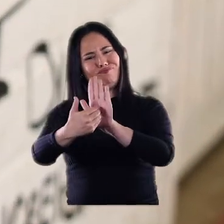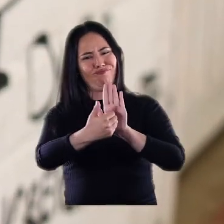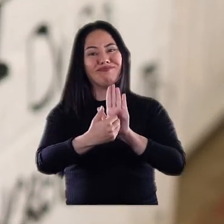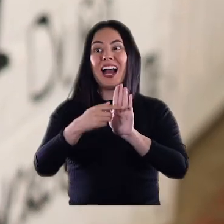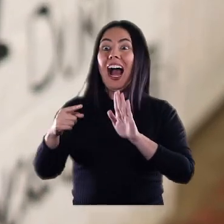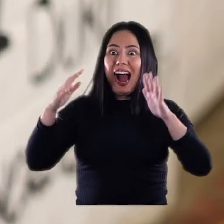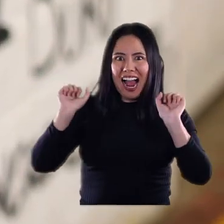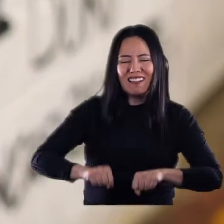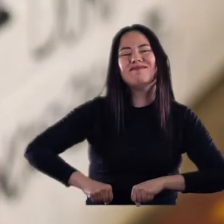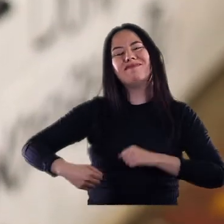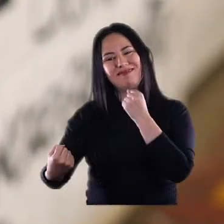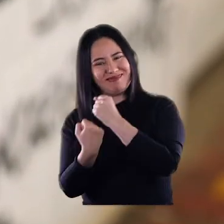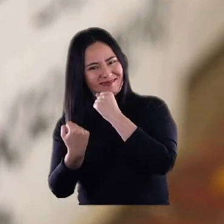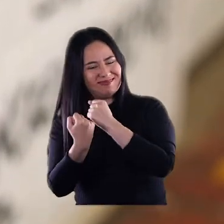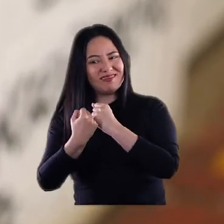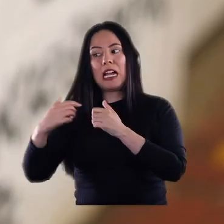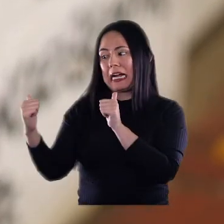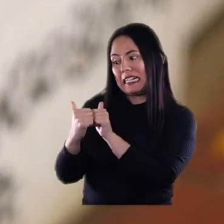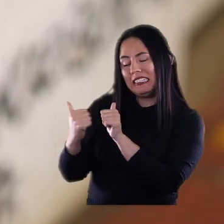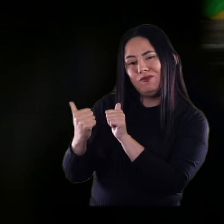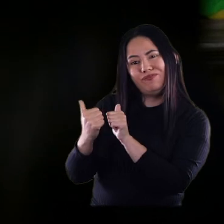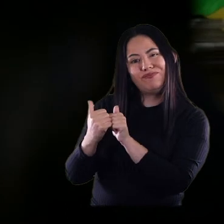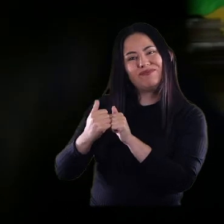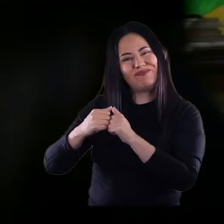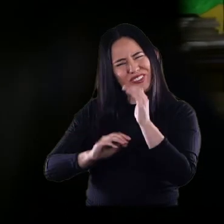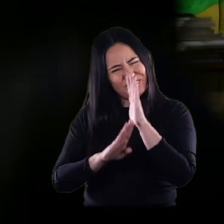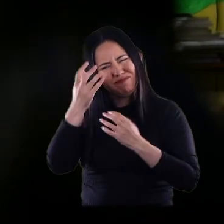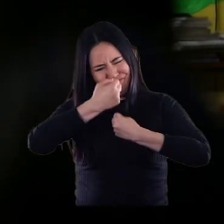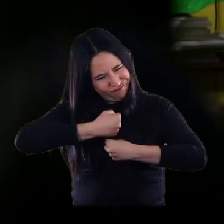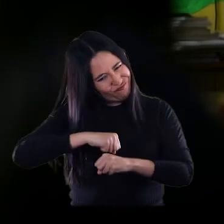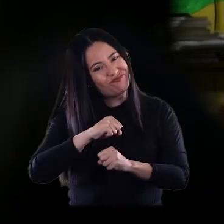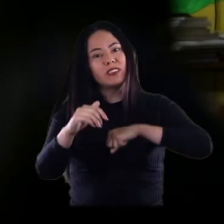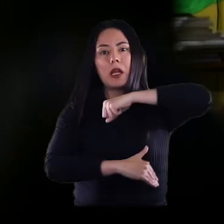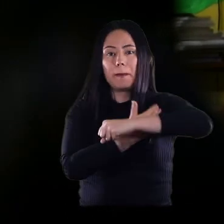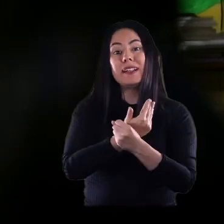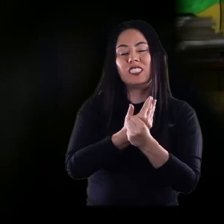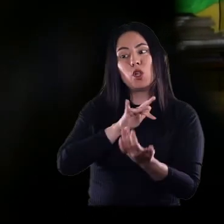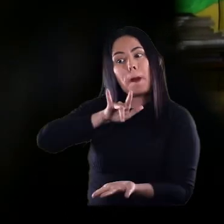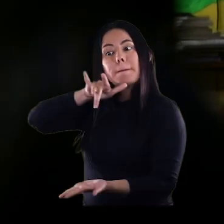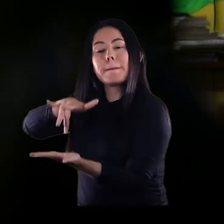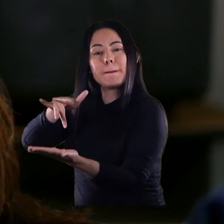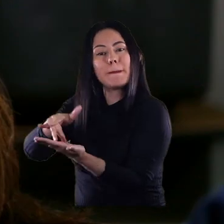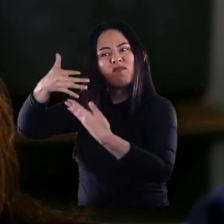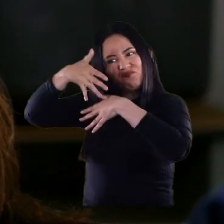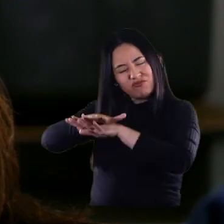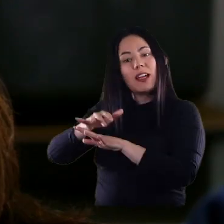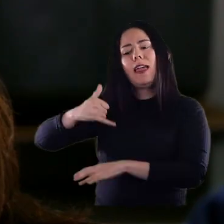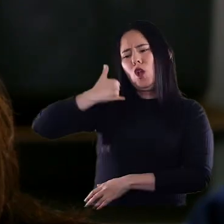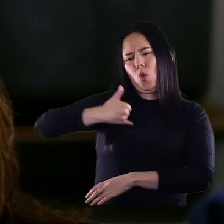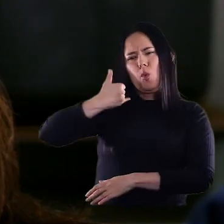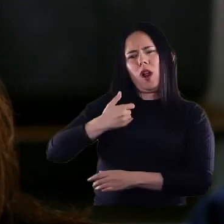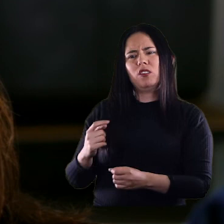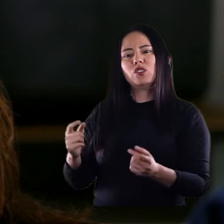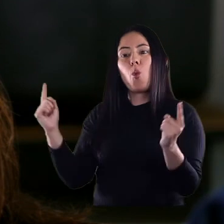seguir de los demás colegios que se sientan motivados. Y seguir recibiendo ese acompañamiento con los expertos que nos llega desde el Ministerio son muy buenos. Y también que nuestros chicos puedan